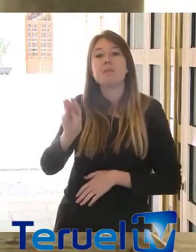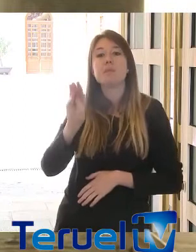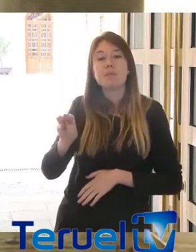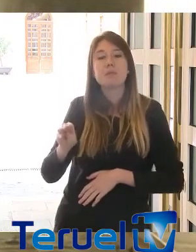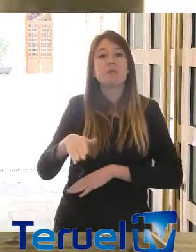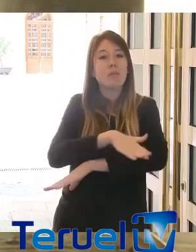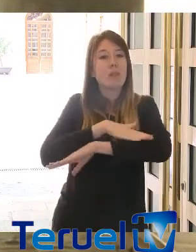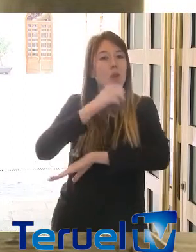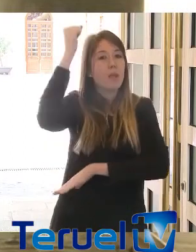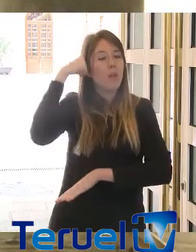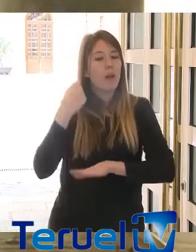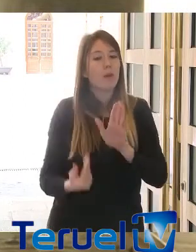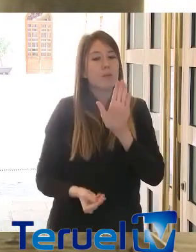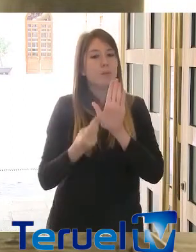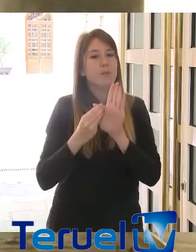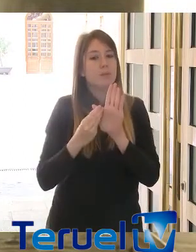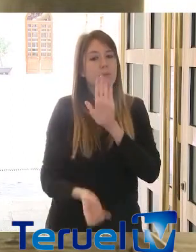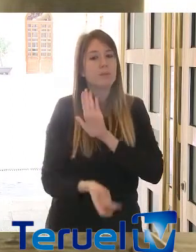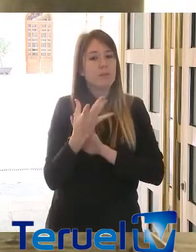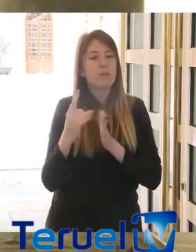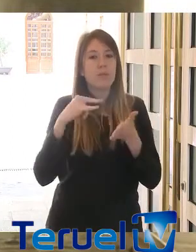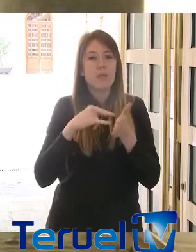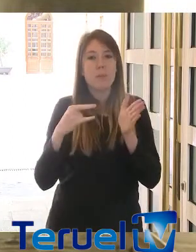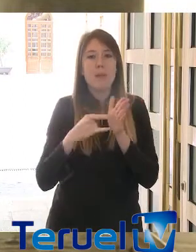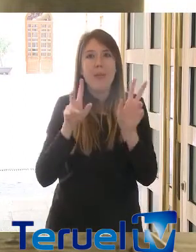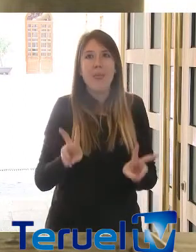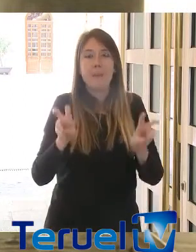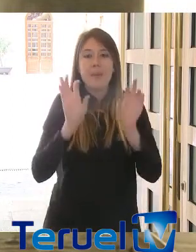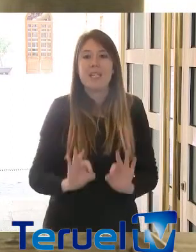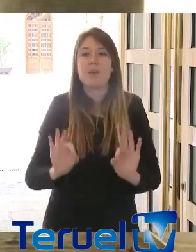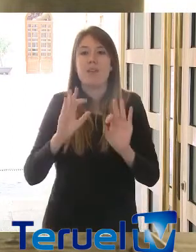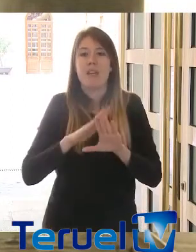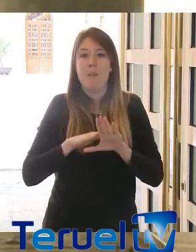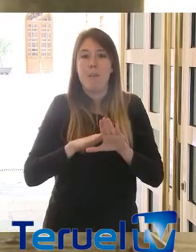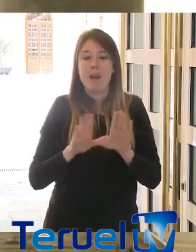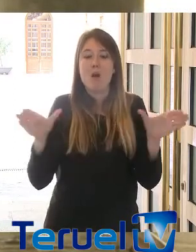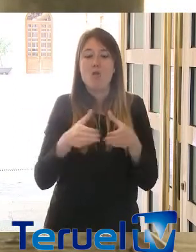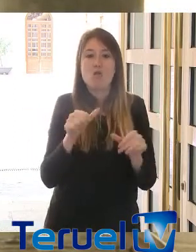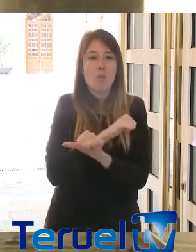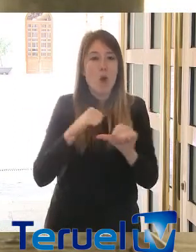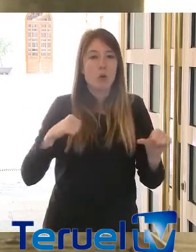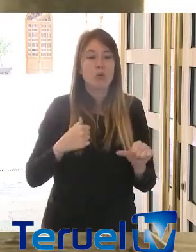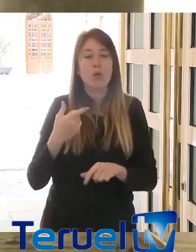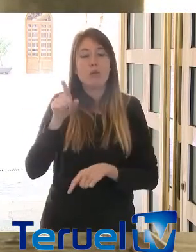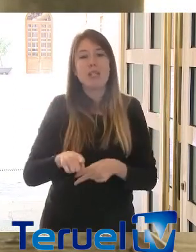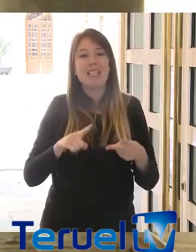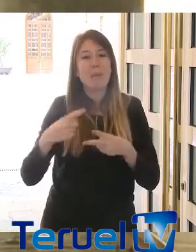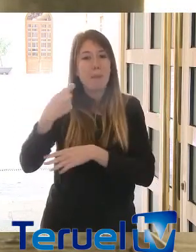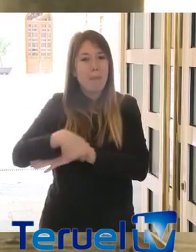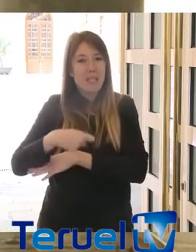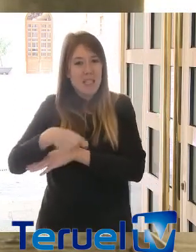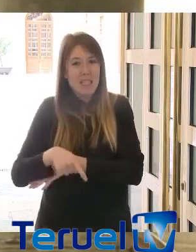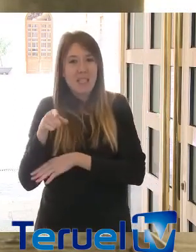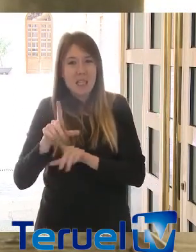al Gobierno de Aragón alguna medida específica para los autónomos, y si tiene previsto el presidente reunirse con las organizaciones que la